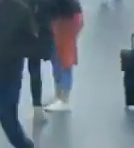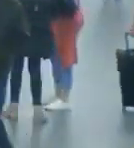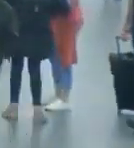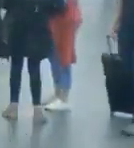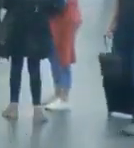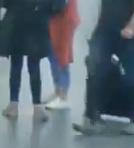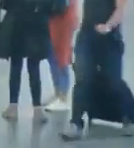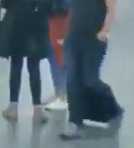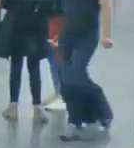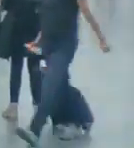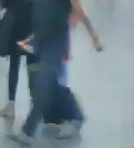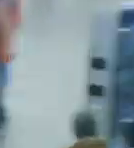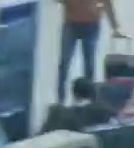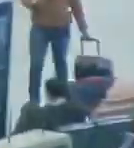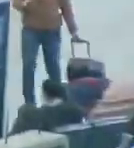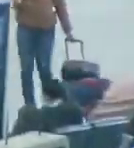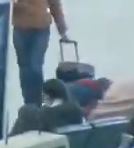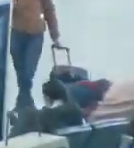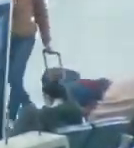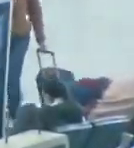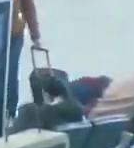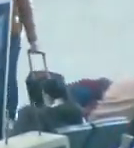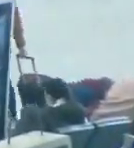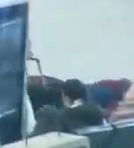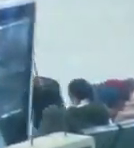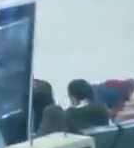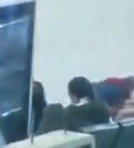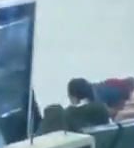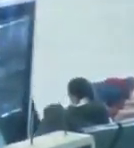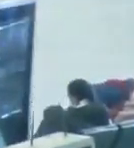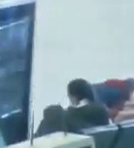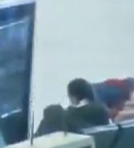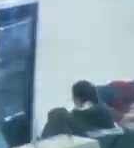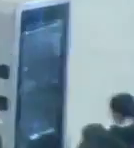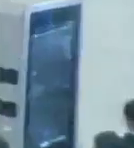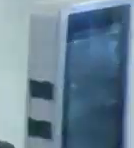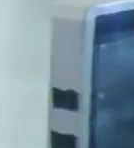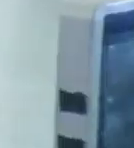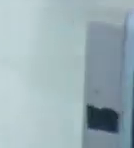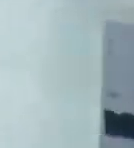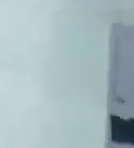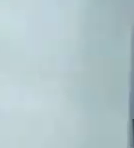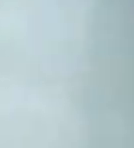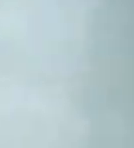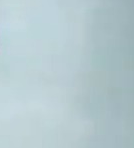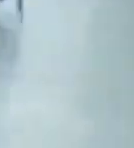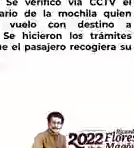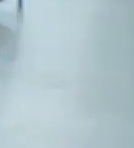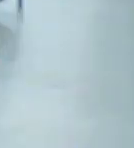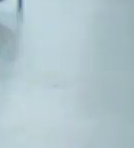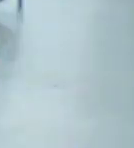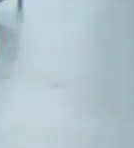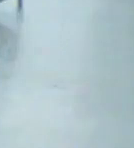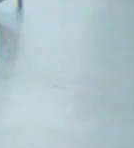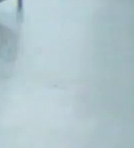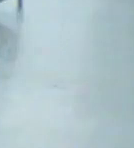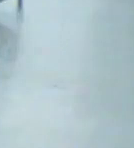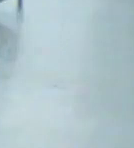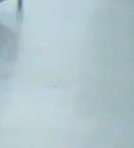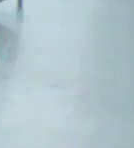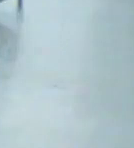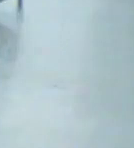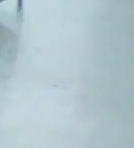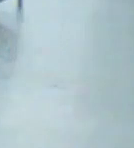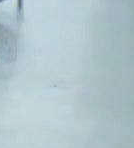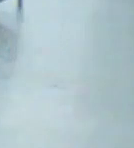es una cuestión para que todo el personal sepa que todo el aeropuerto está vigilado. Se ve cómo